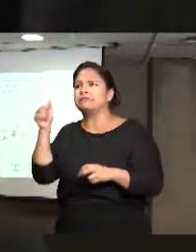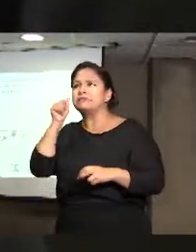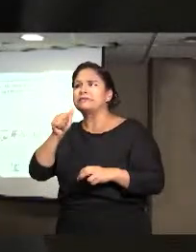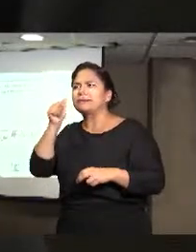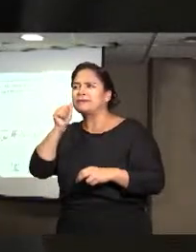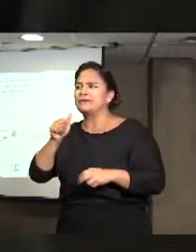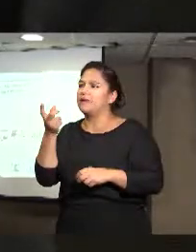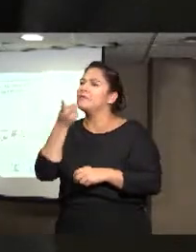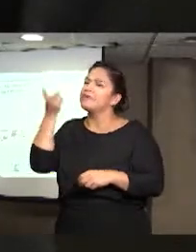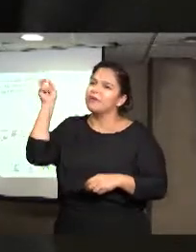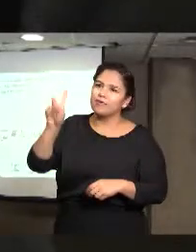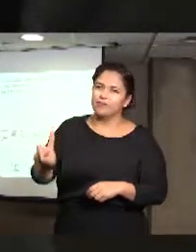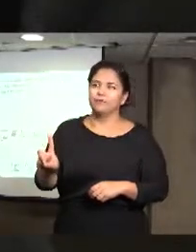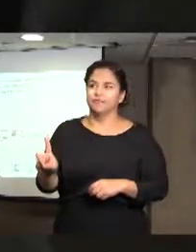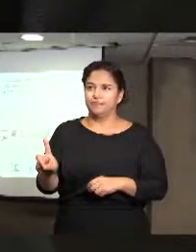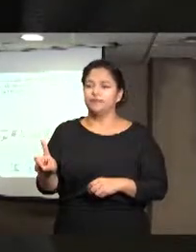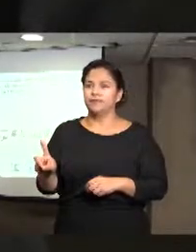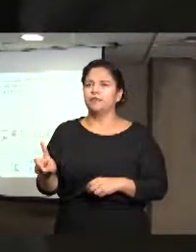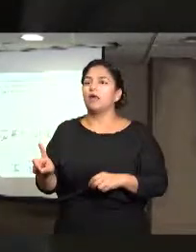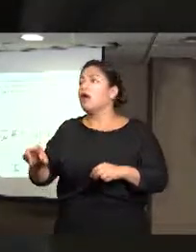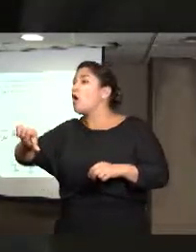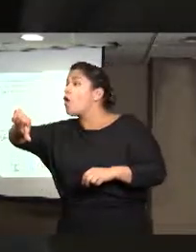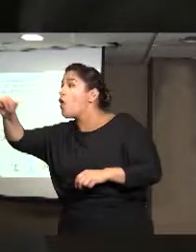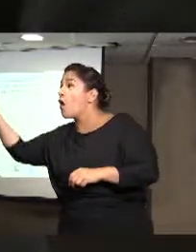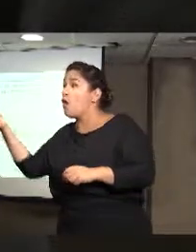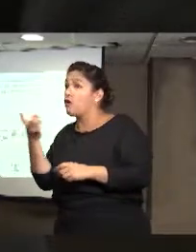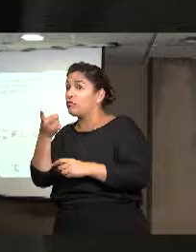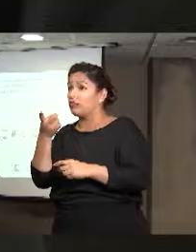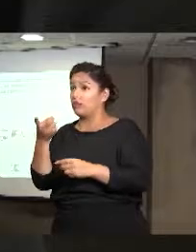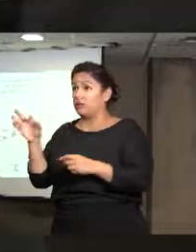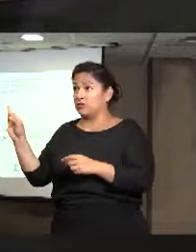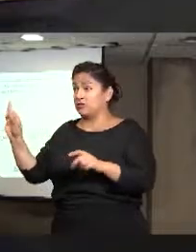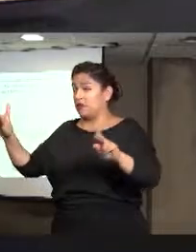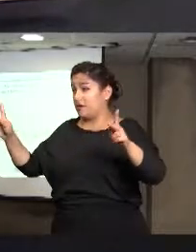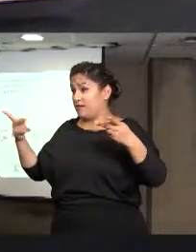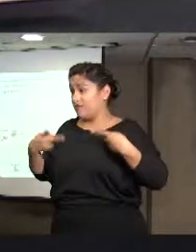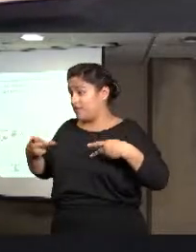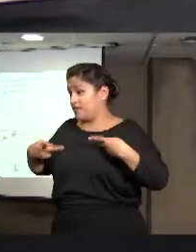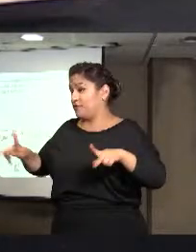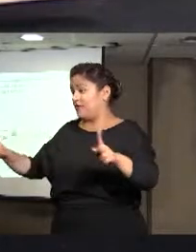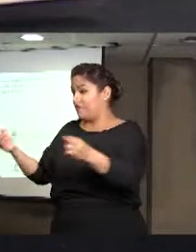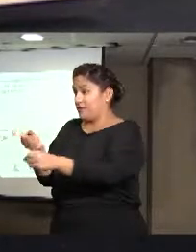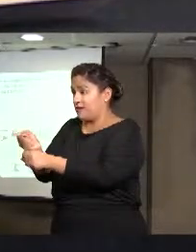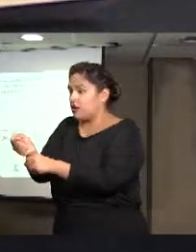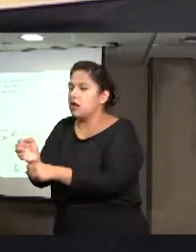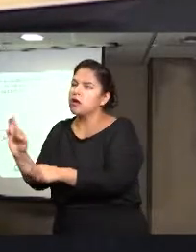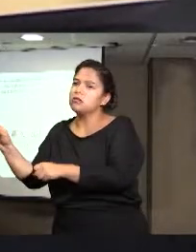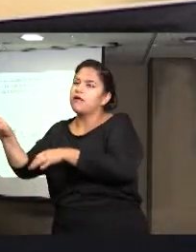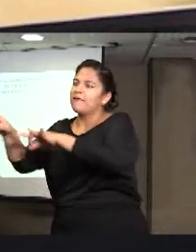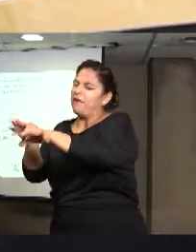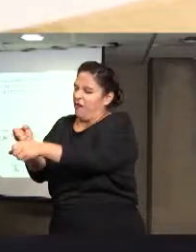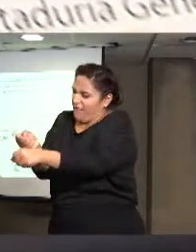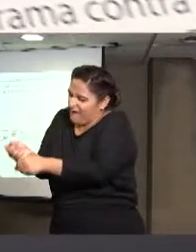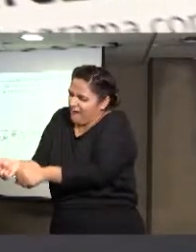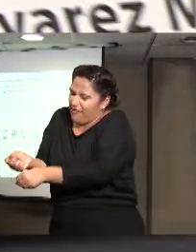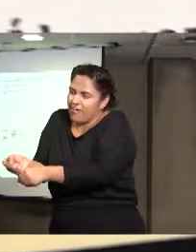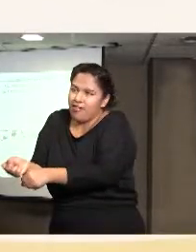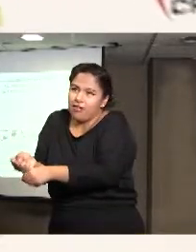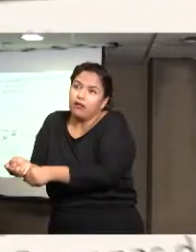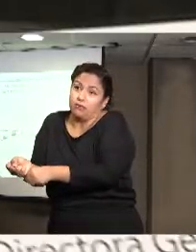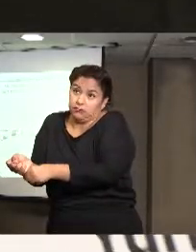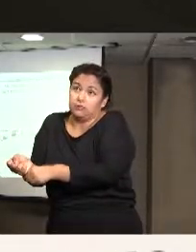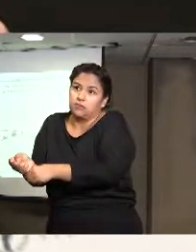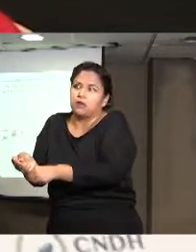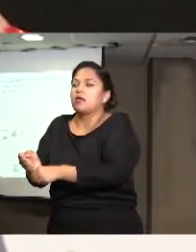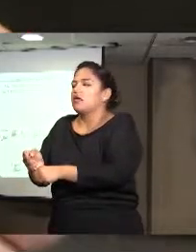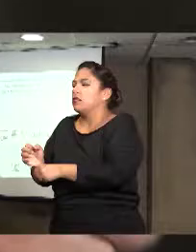que no existe trata en otros ámbitos como en los trabajos forzados, que esto es un trabajo que estamos